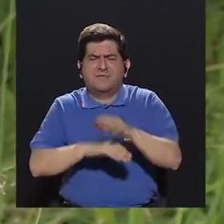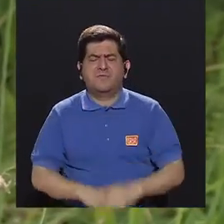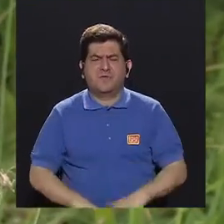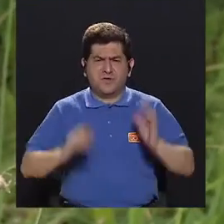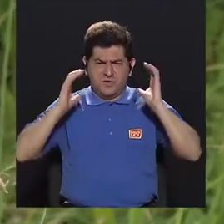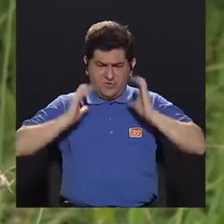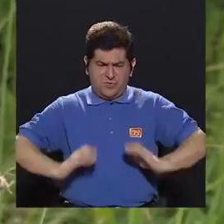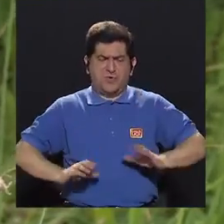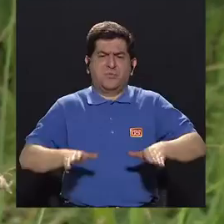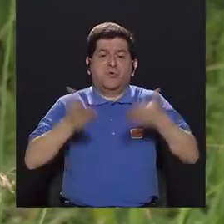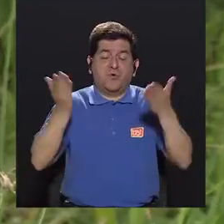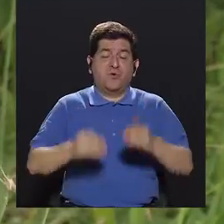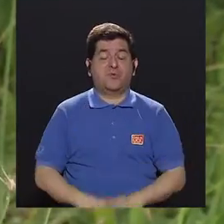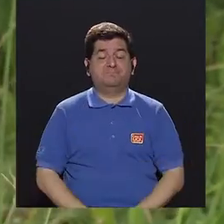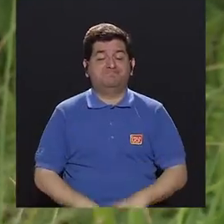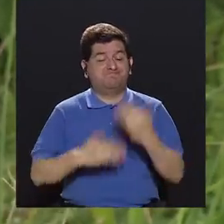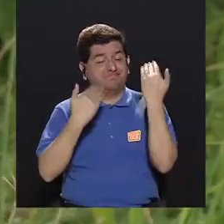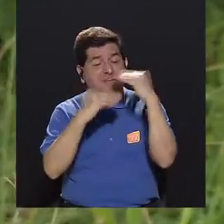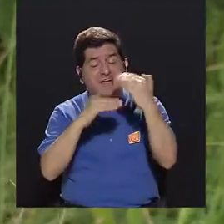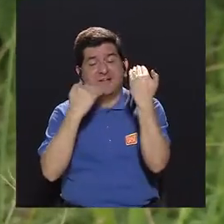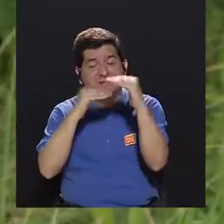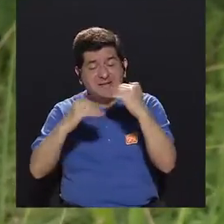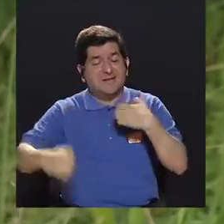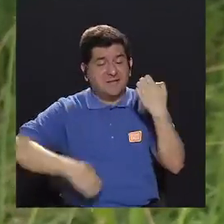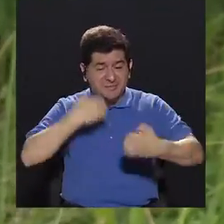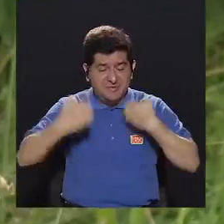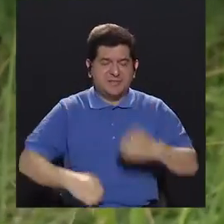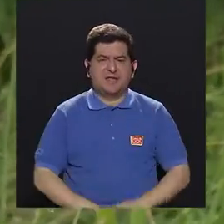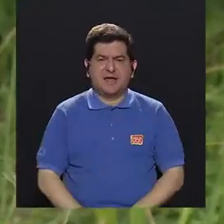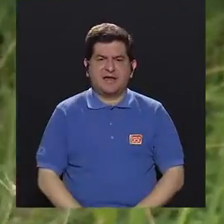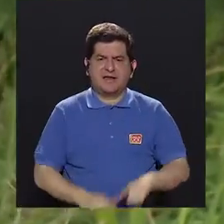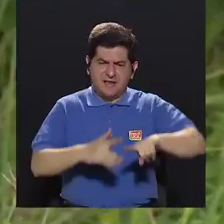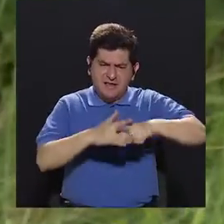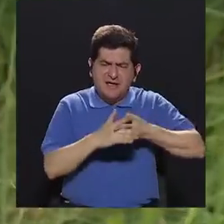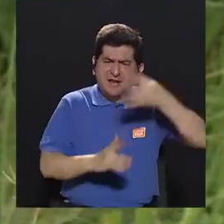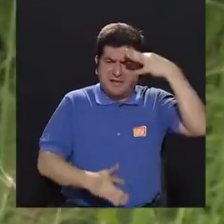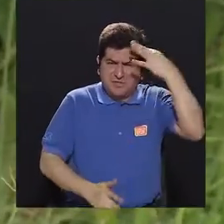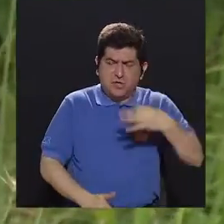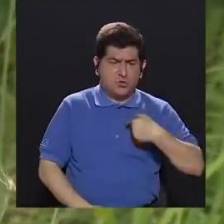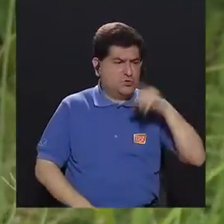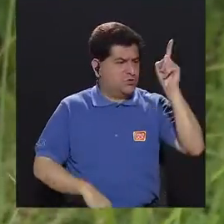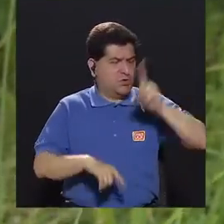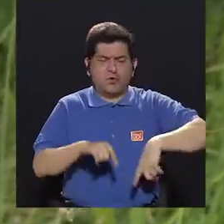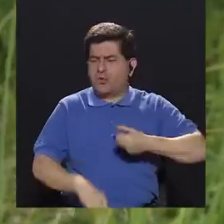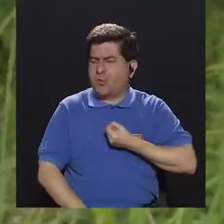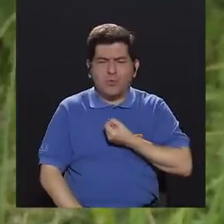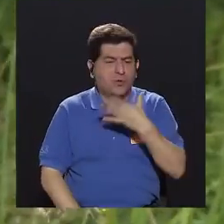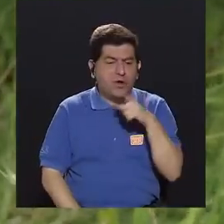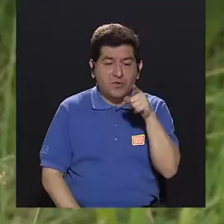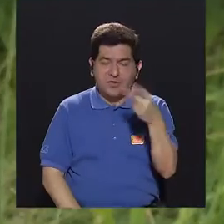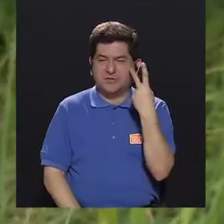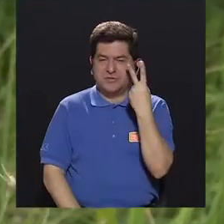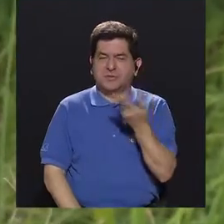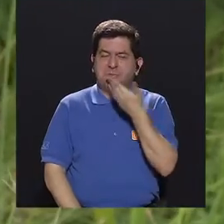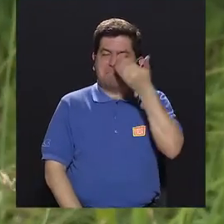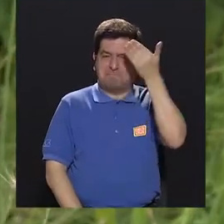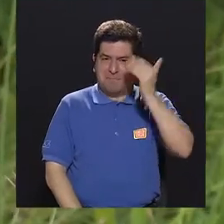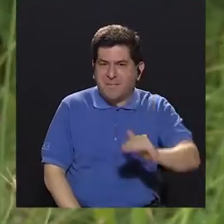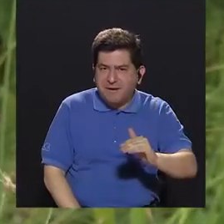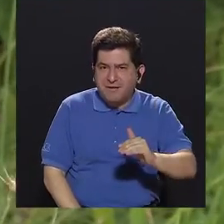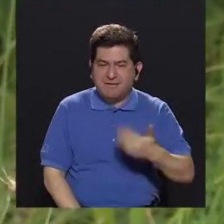Bueno, porque hemos estado castrando nuestras emociones. ¿Y por qué empezó con una creencia? La creencia de que no me puedo expresar porque eso es mal visto.